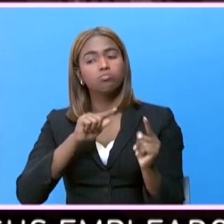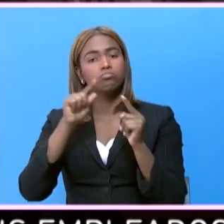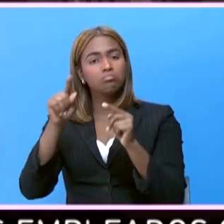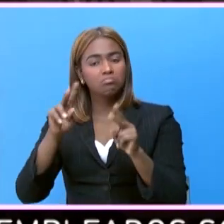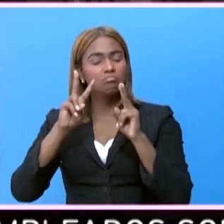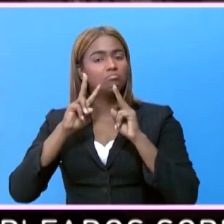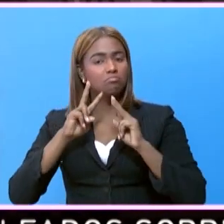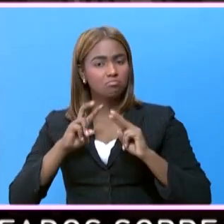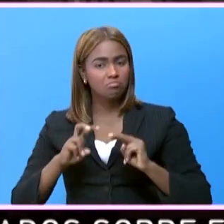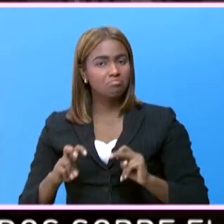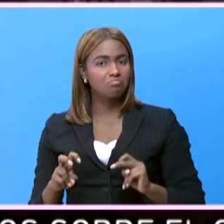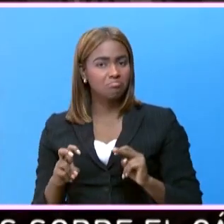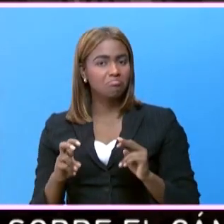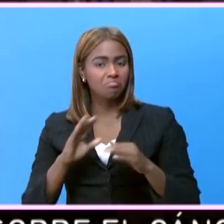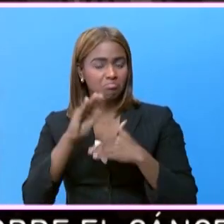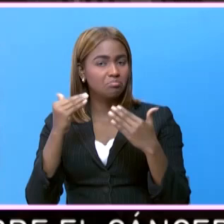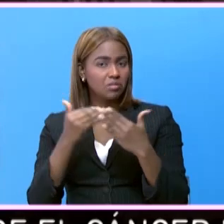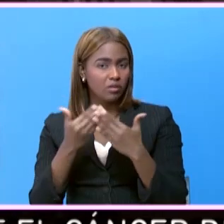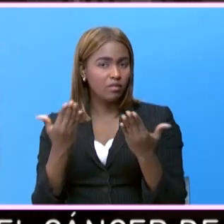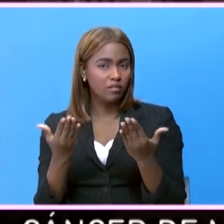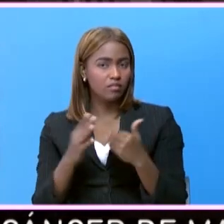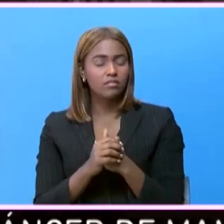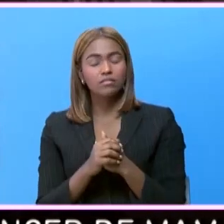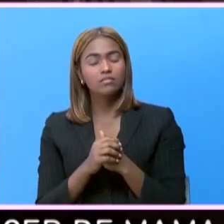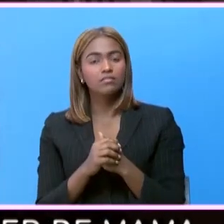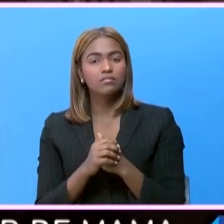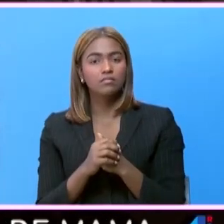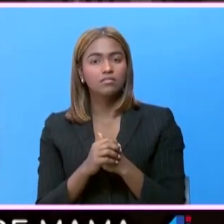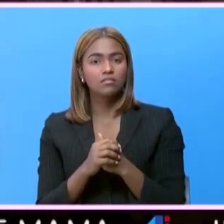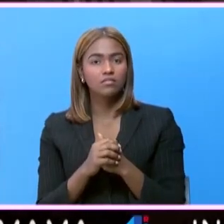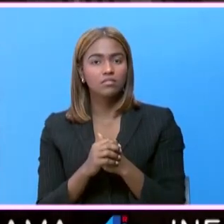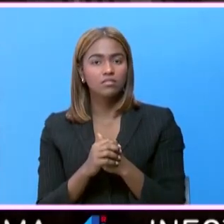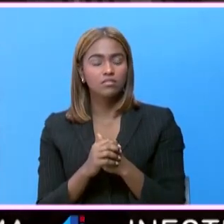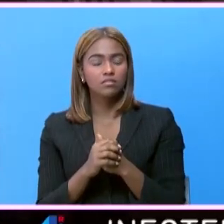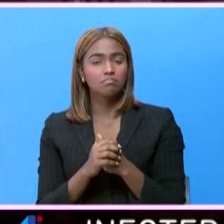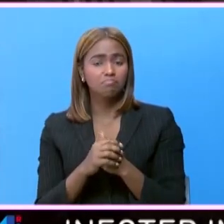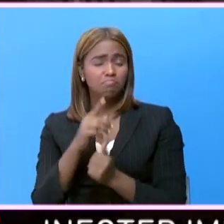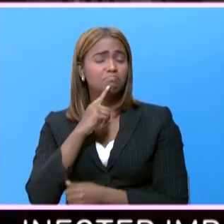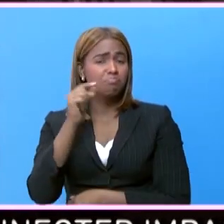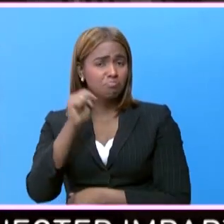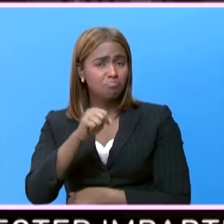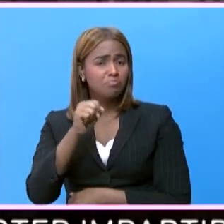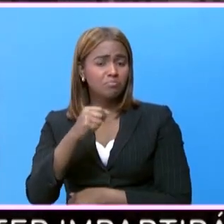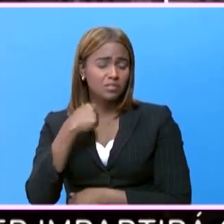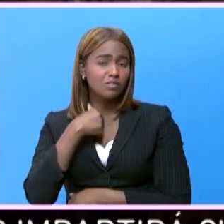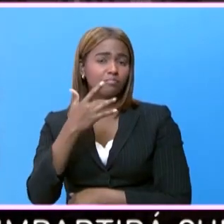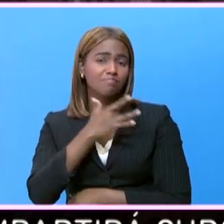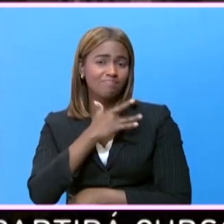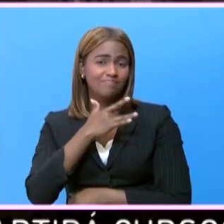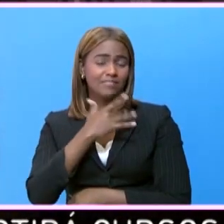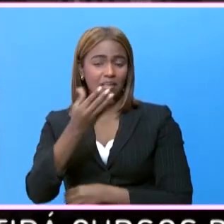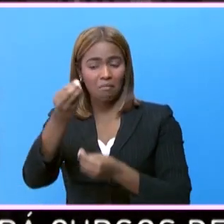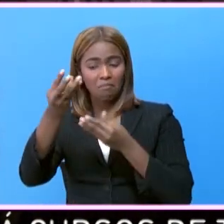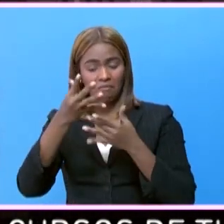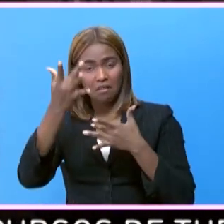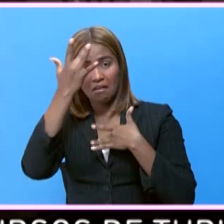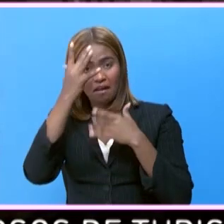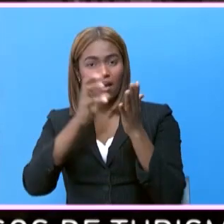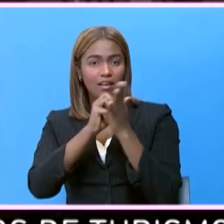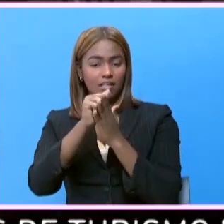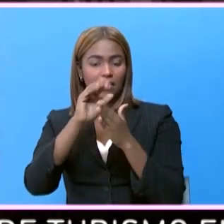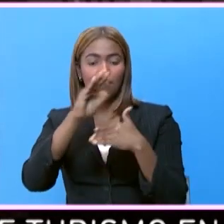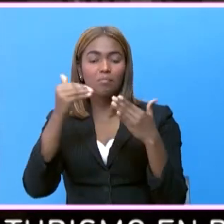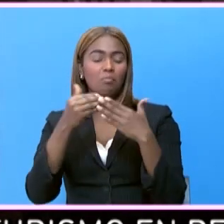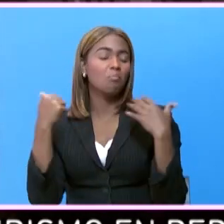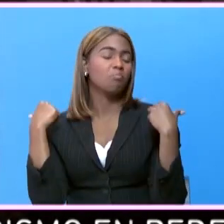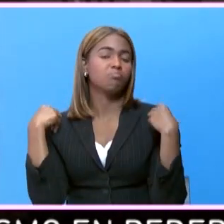exámenes correspondientes y sí, salí con el cáncer. Pero a todo esto yo estoy con toda